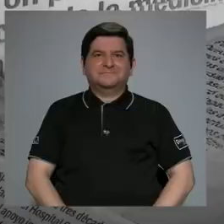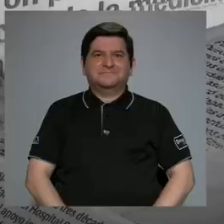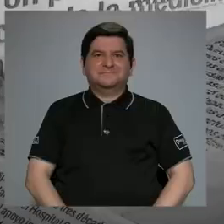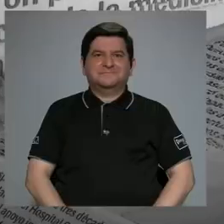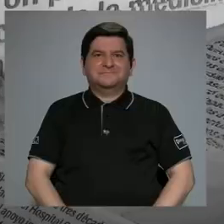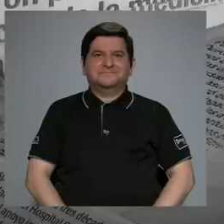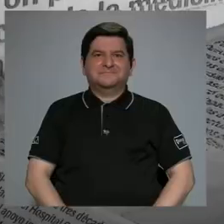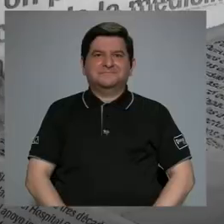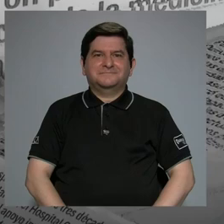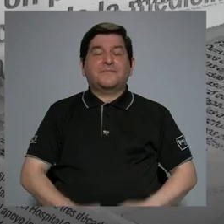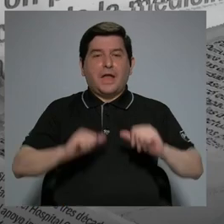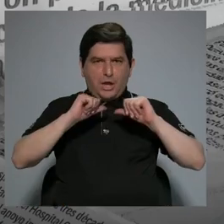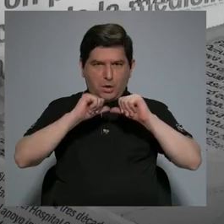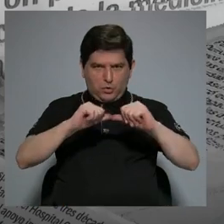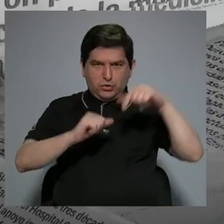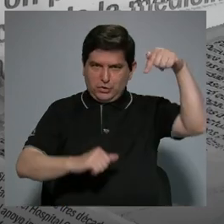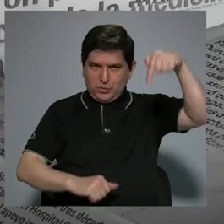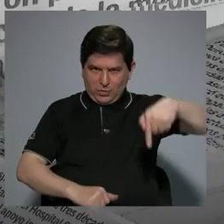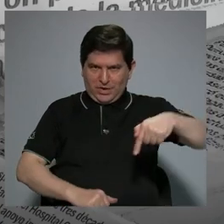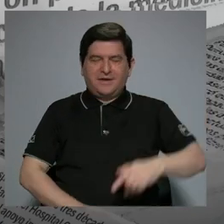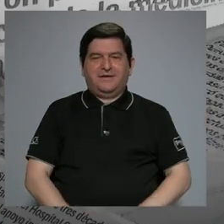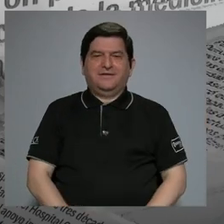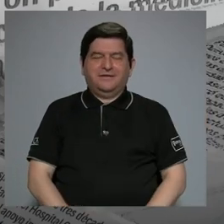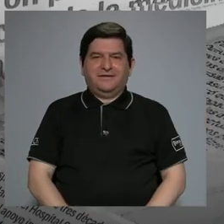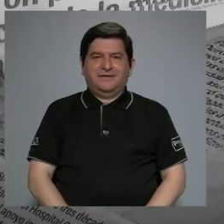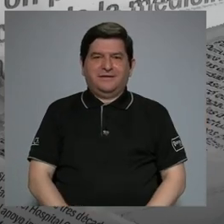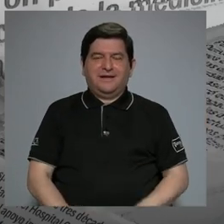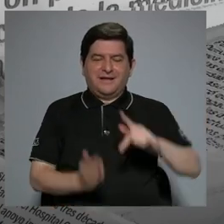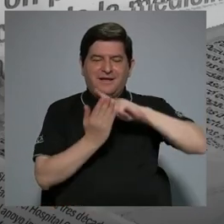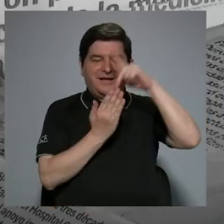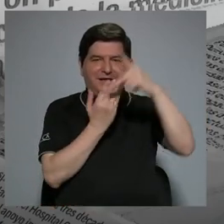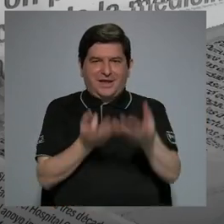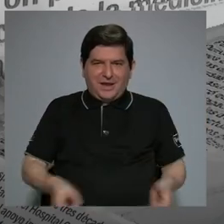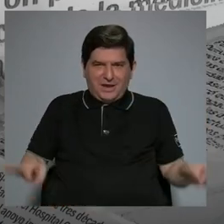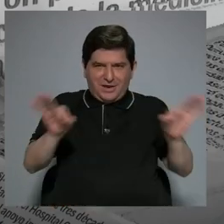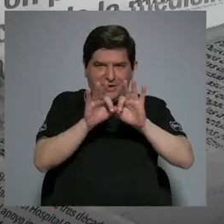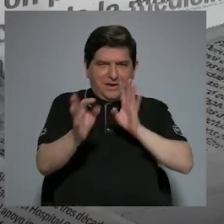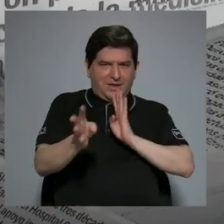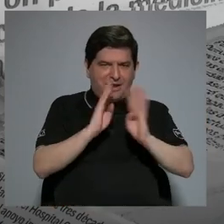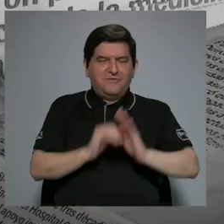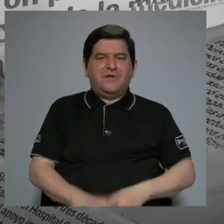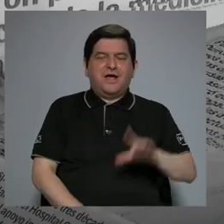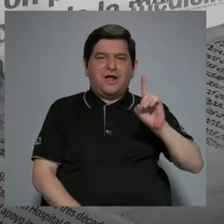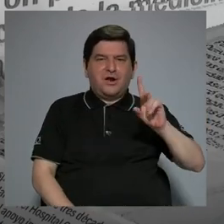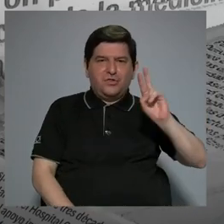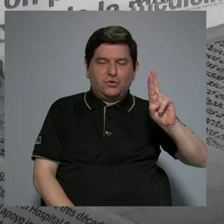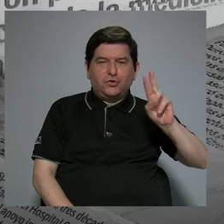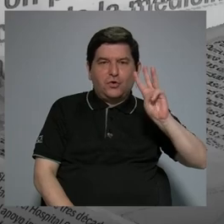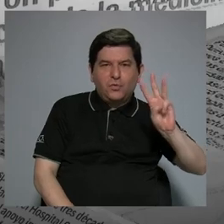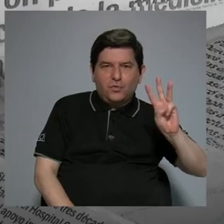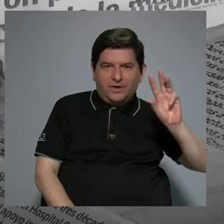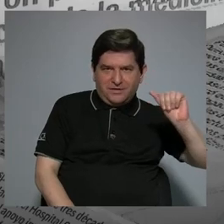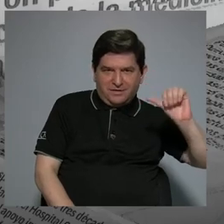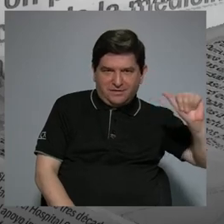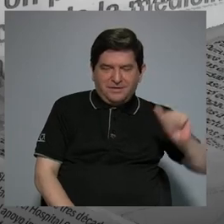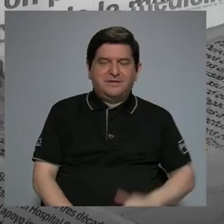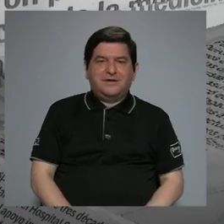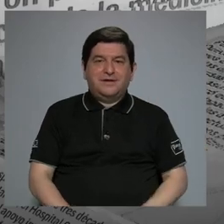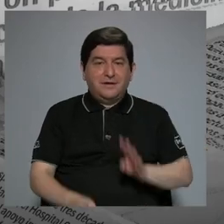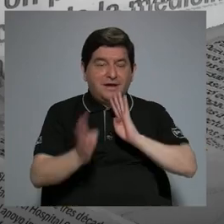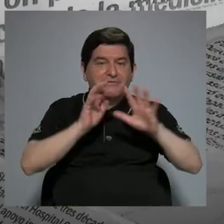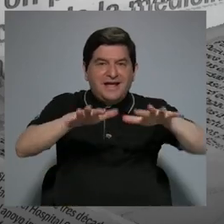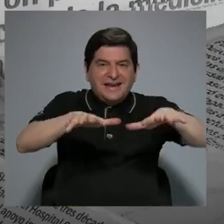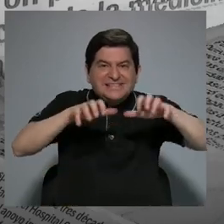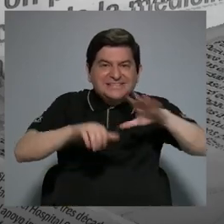Bueno y continuamos con lo que importa, conversando con el doctor Alpizar sobre estrés